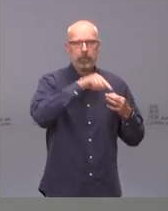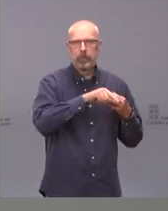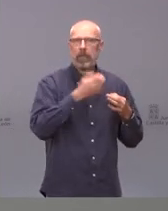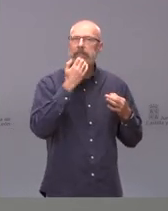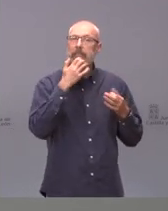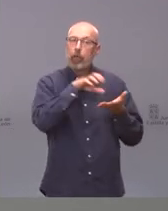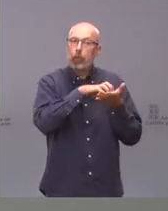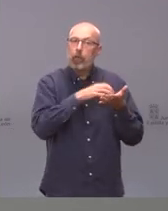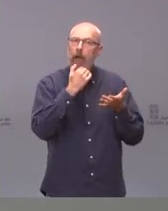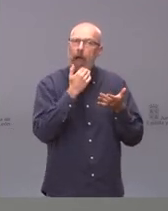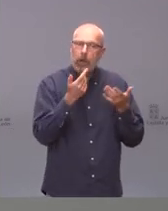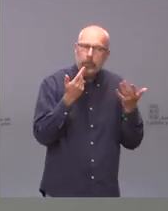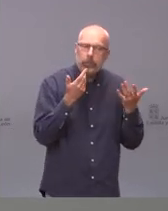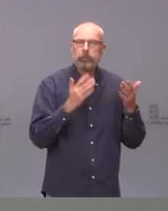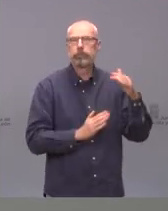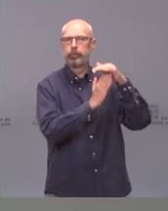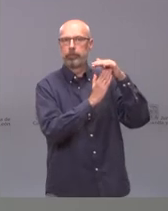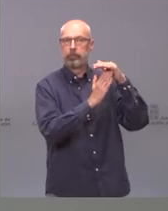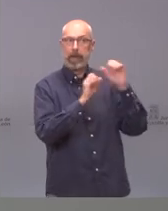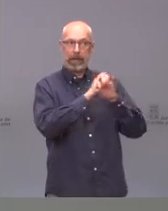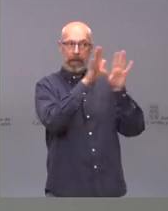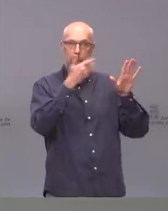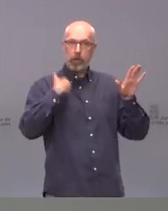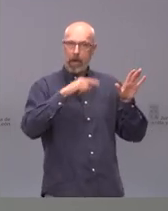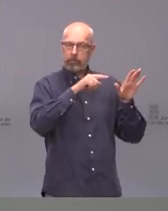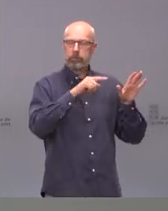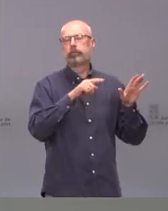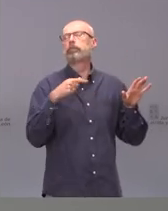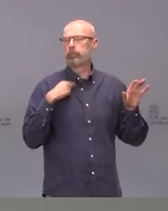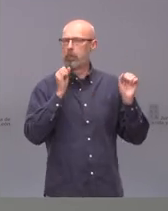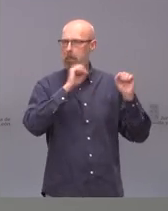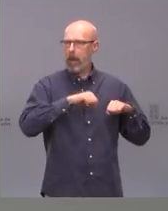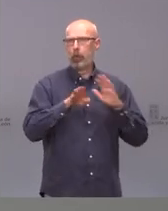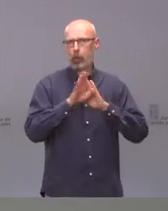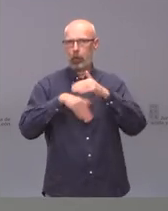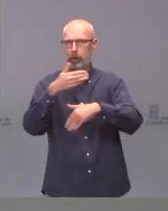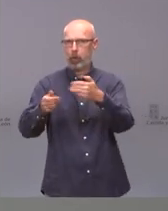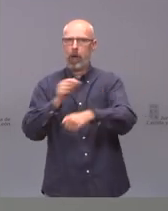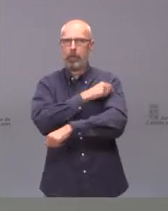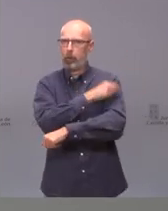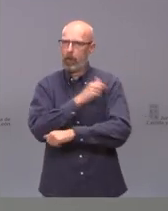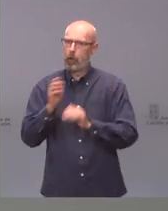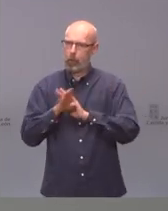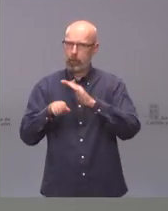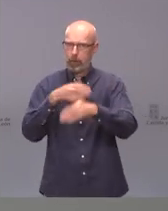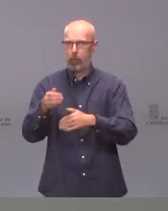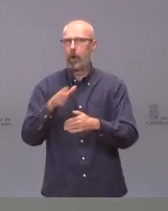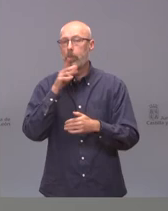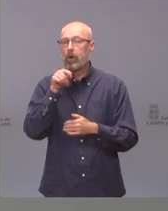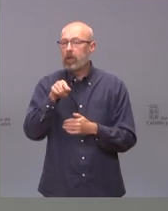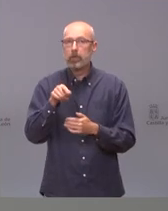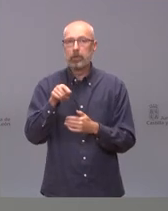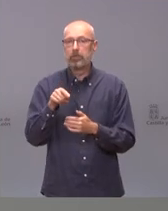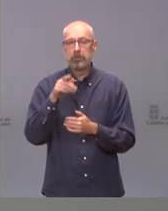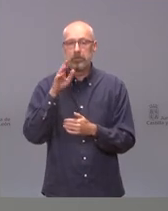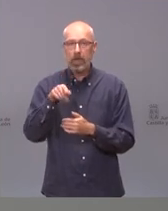las dudas antes de seguir y una vez que están aclaradas potenciamos su vacunación porque nos parece que estamos